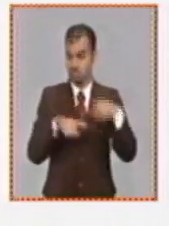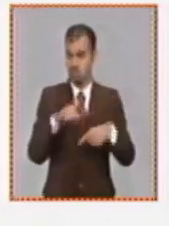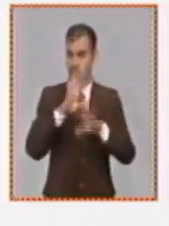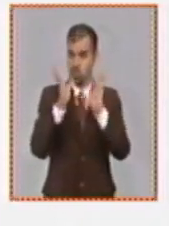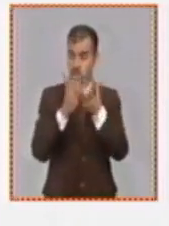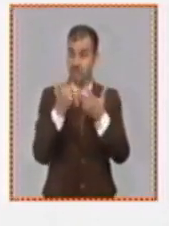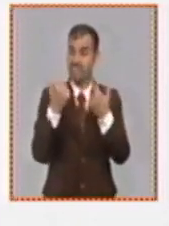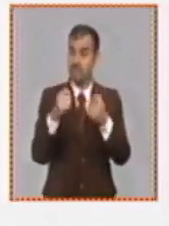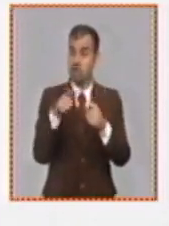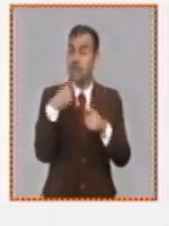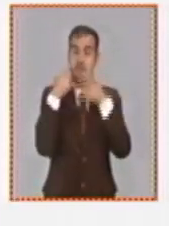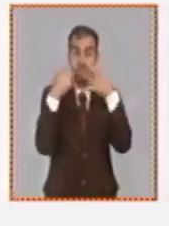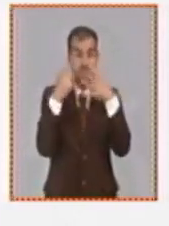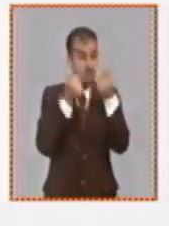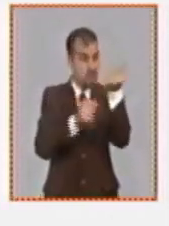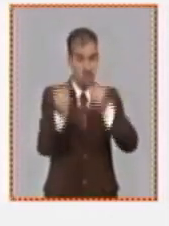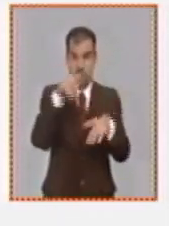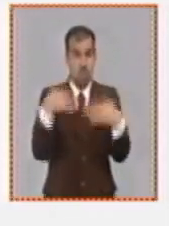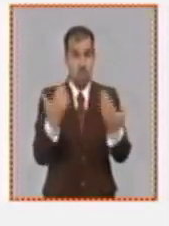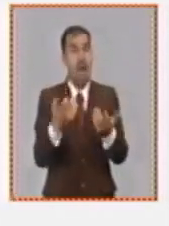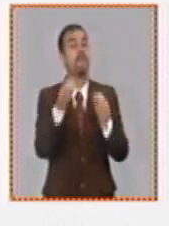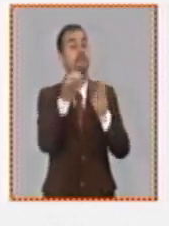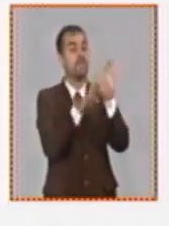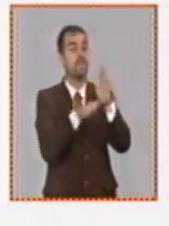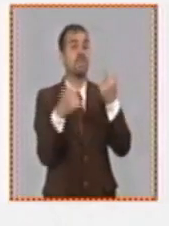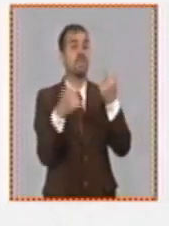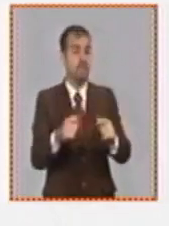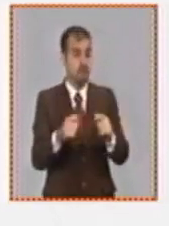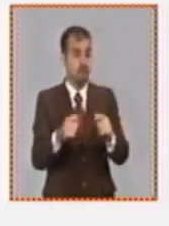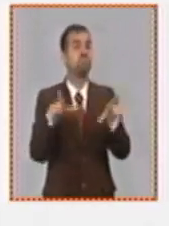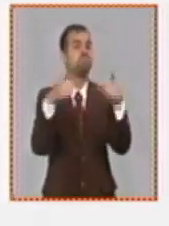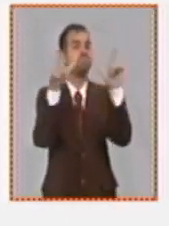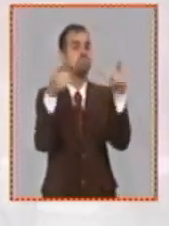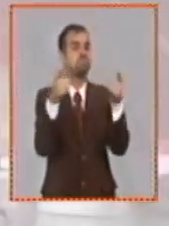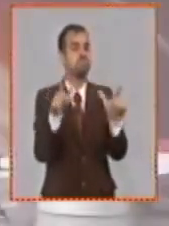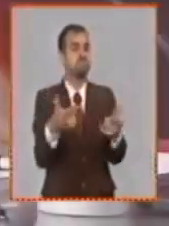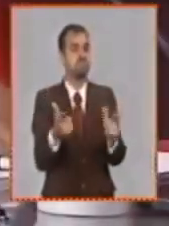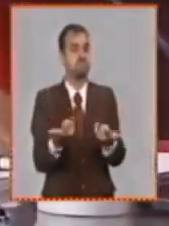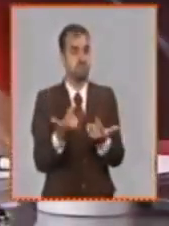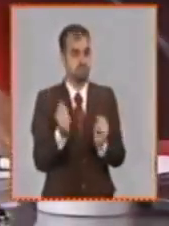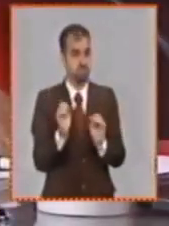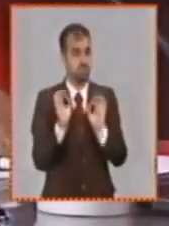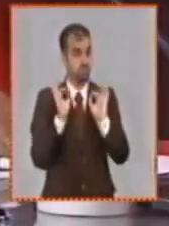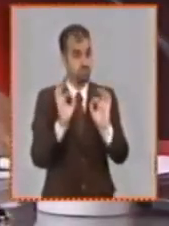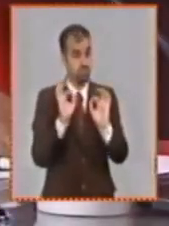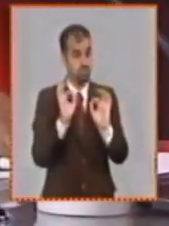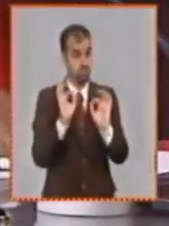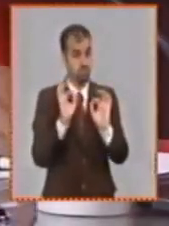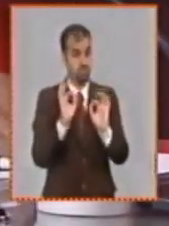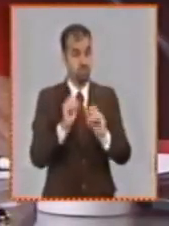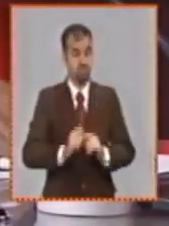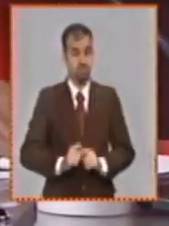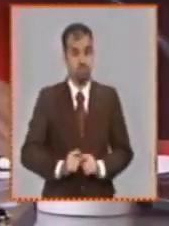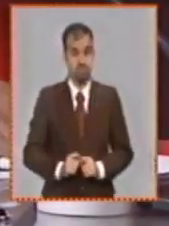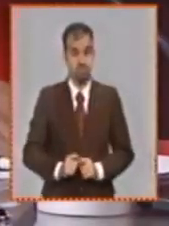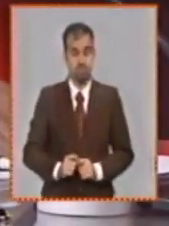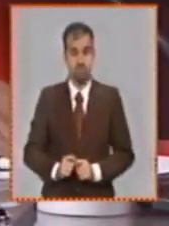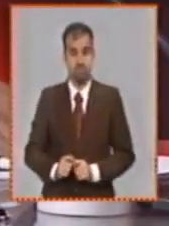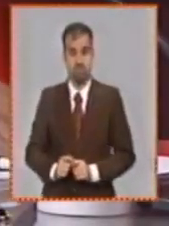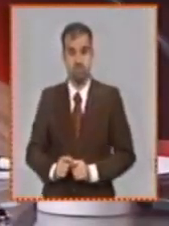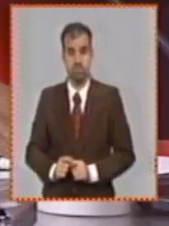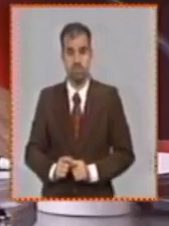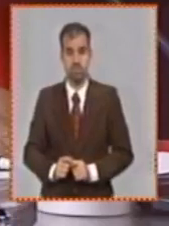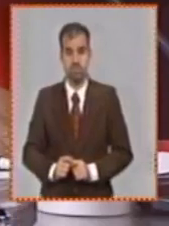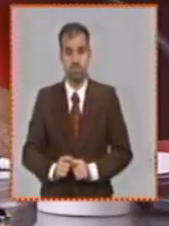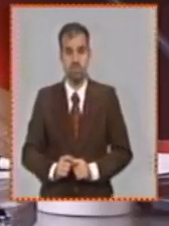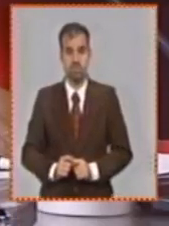se adopten con la correspondencia a la gravedad de lo que estamos enfrentando y allí